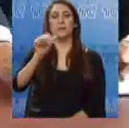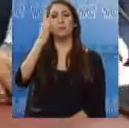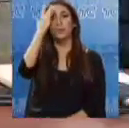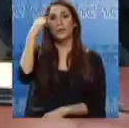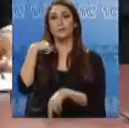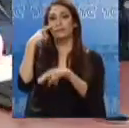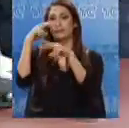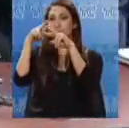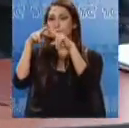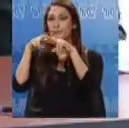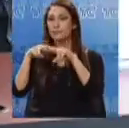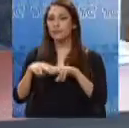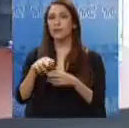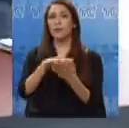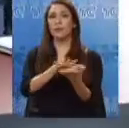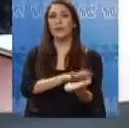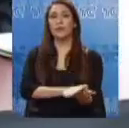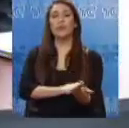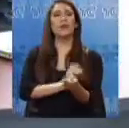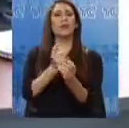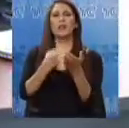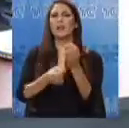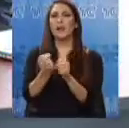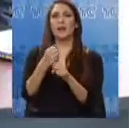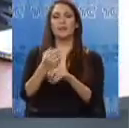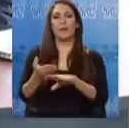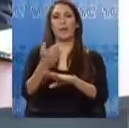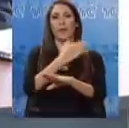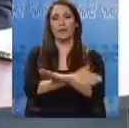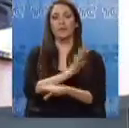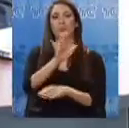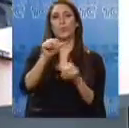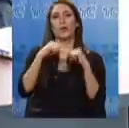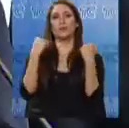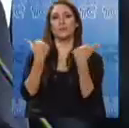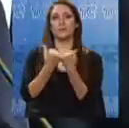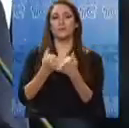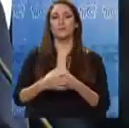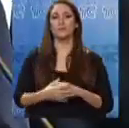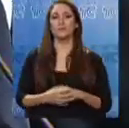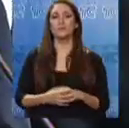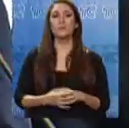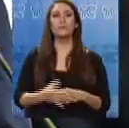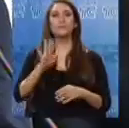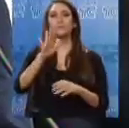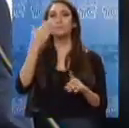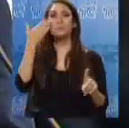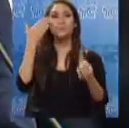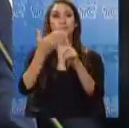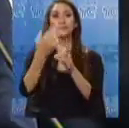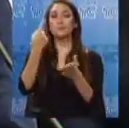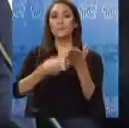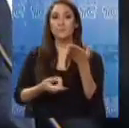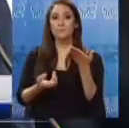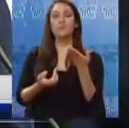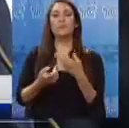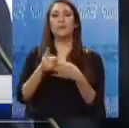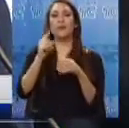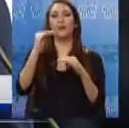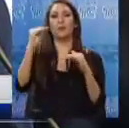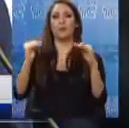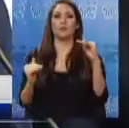análisis exhaustivo del proyecto que realizaron días atrás en la Asamblea Nacional. Tienen como objetivo principal terminar con la